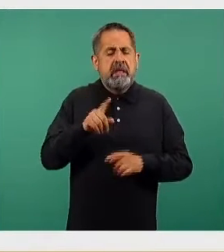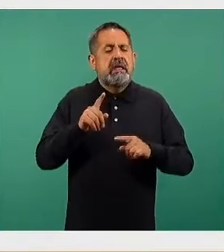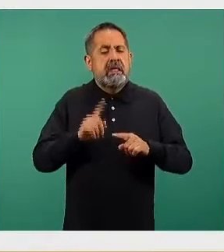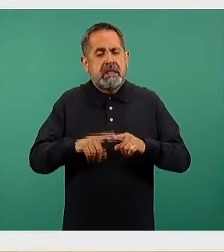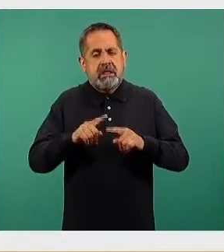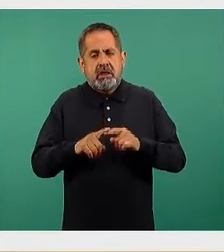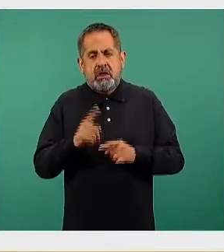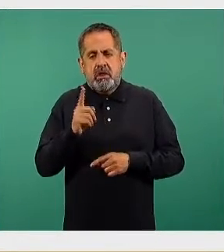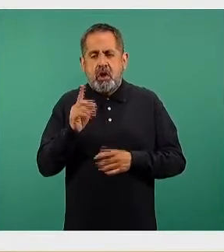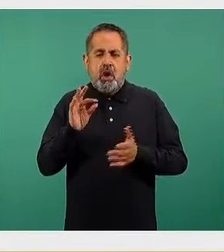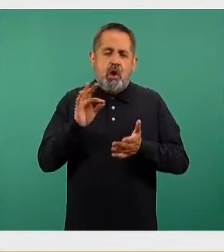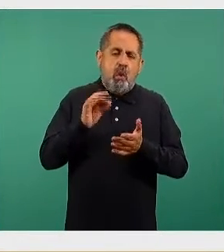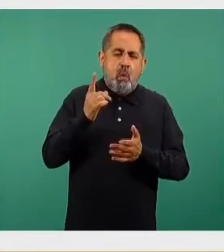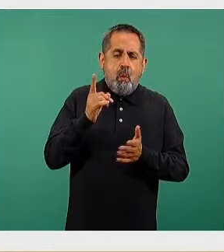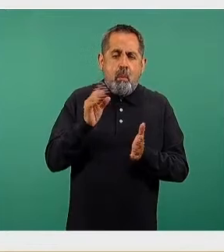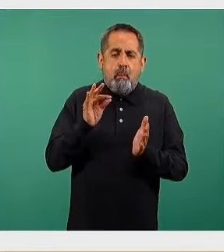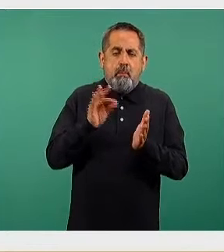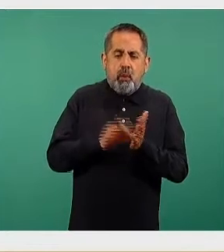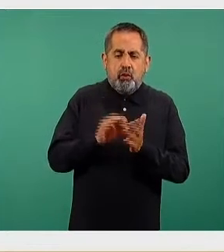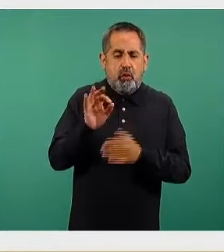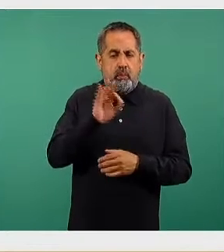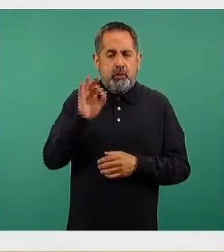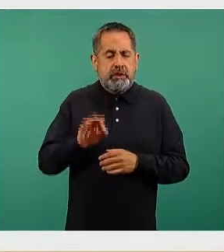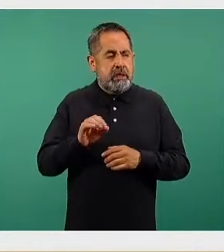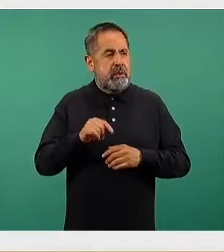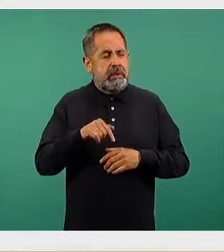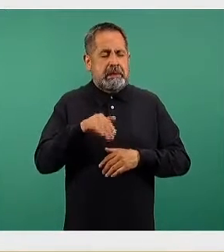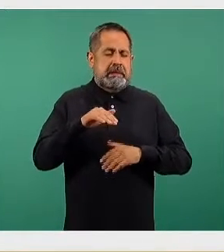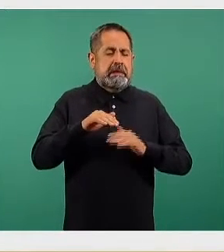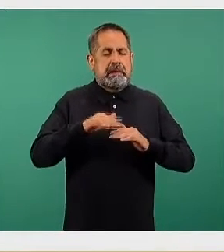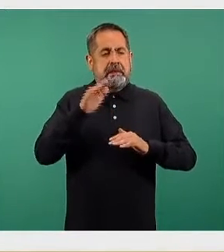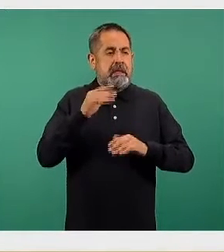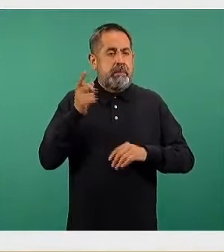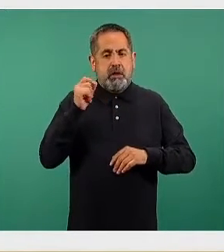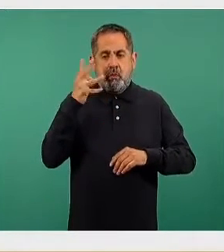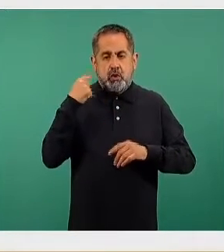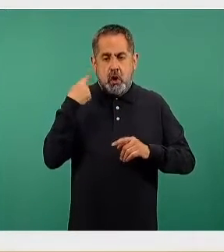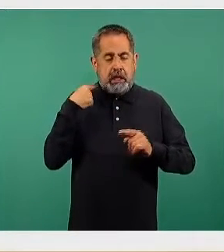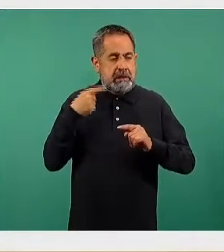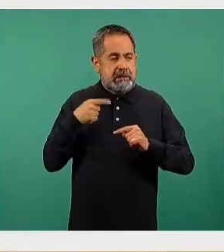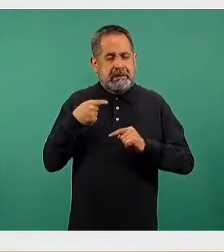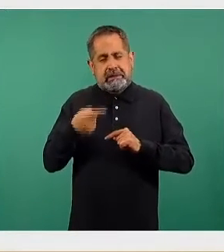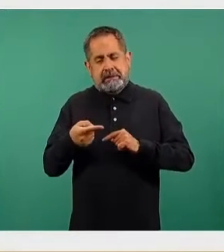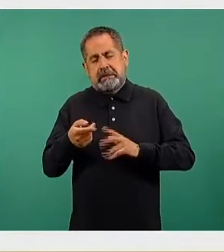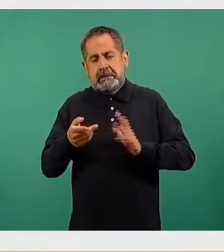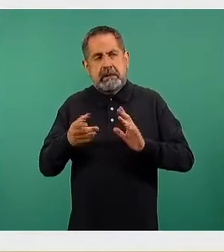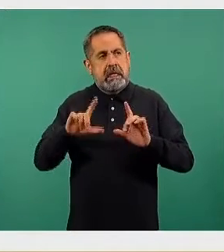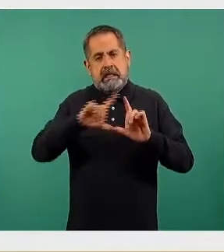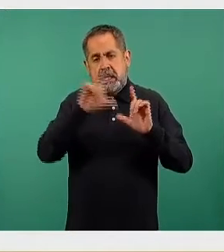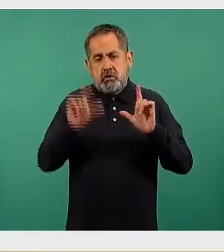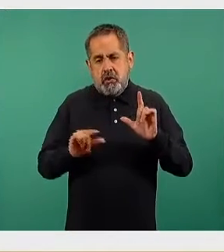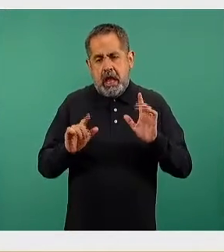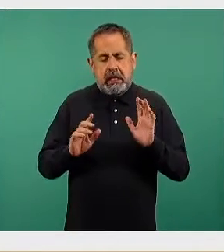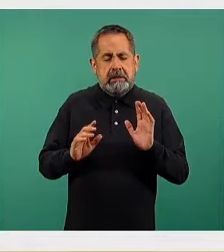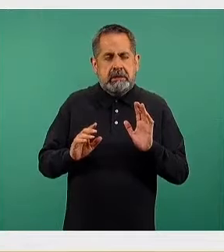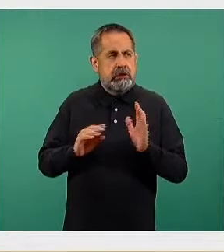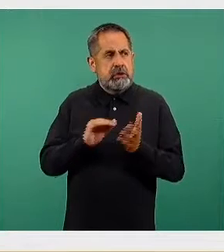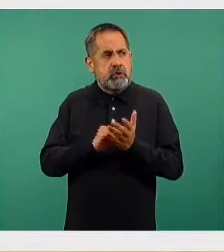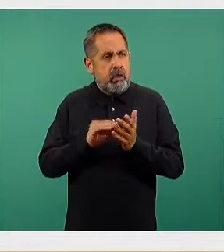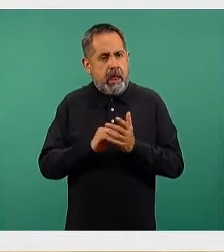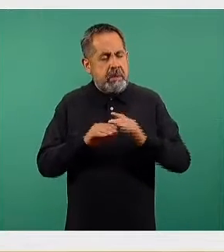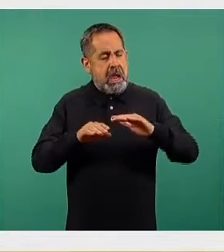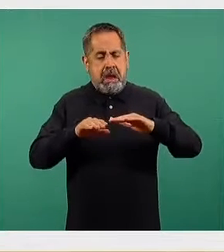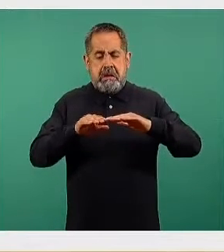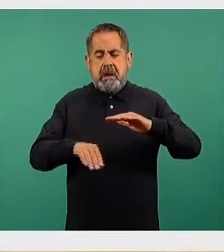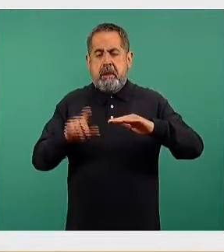incremento de un punto porcentual, para lo que es la diferencia en las últimas 24 horas de la ocupación nacional, que de todas maneras se mantiene todavía